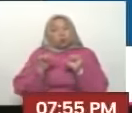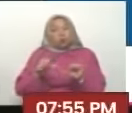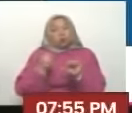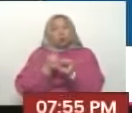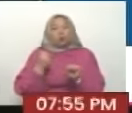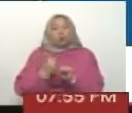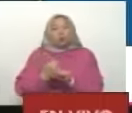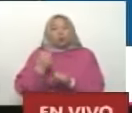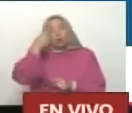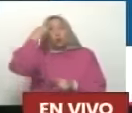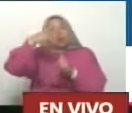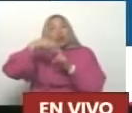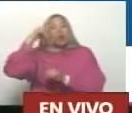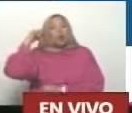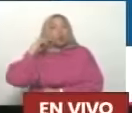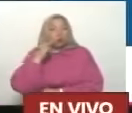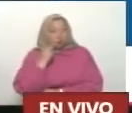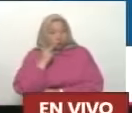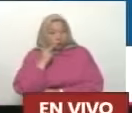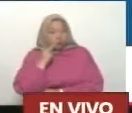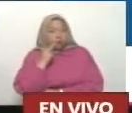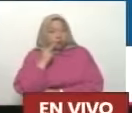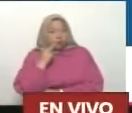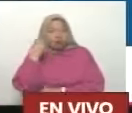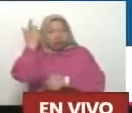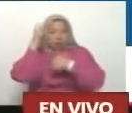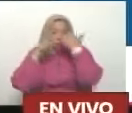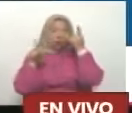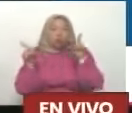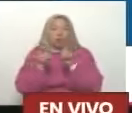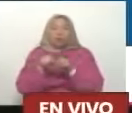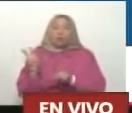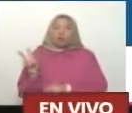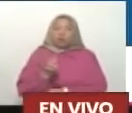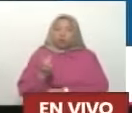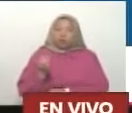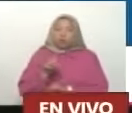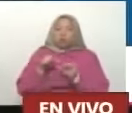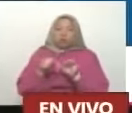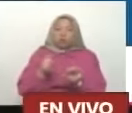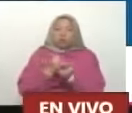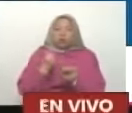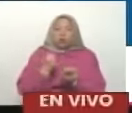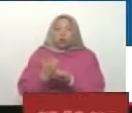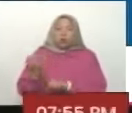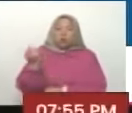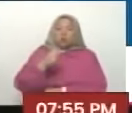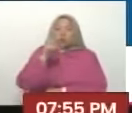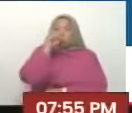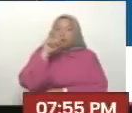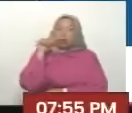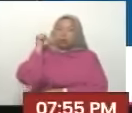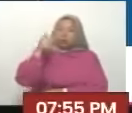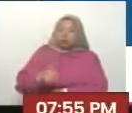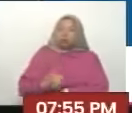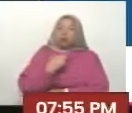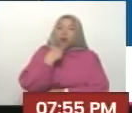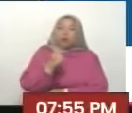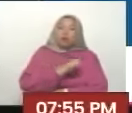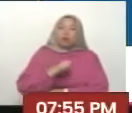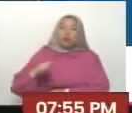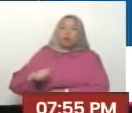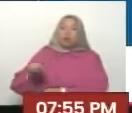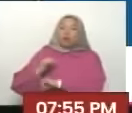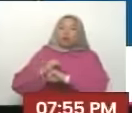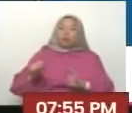Porque ese es el camino De Bolívar Ese es el camino De Chávez Así que Venezuela Va a seguir teniendo Por mucho tiempo Una voz independiente